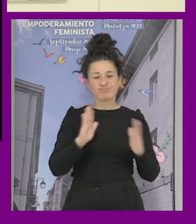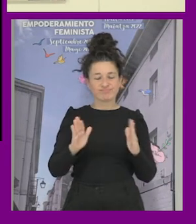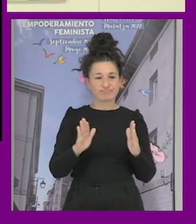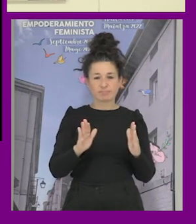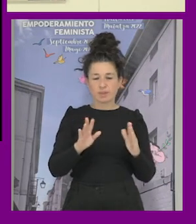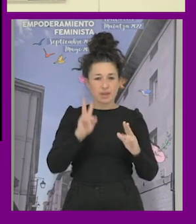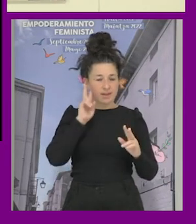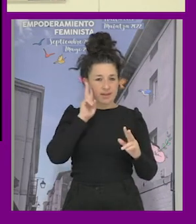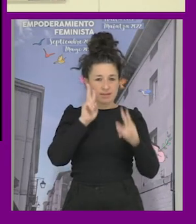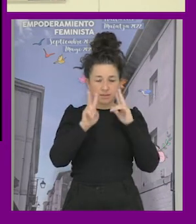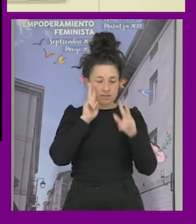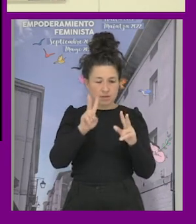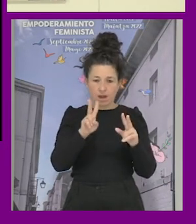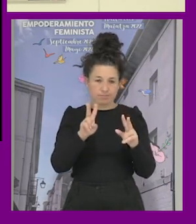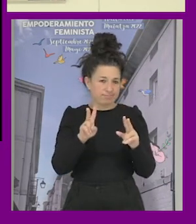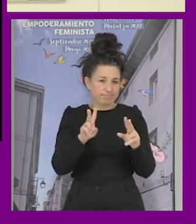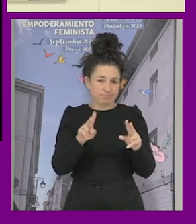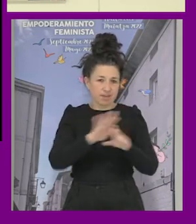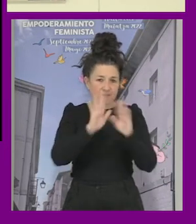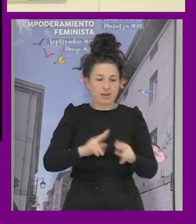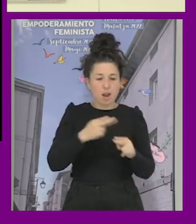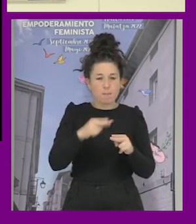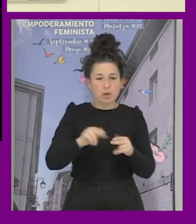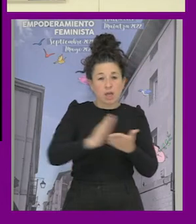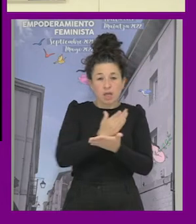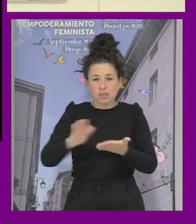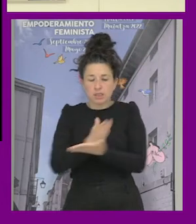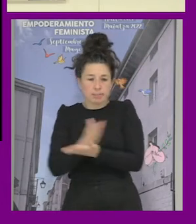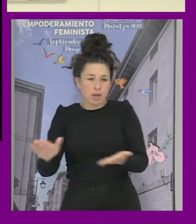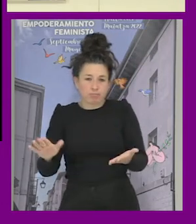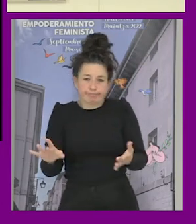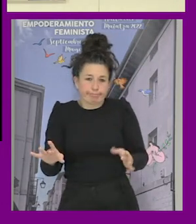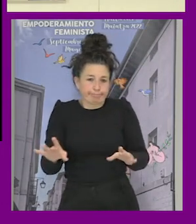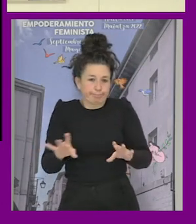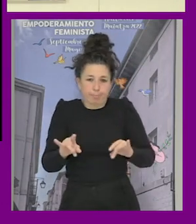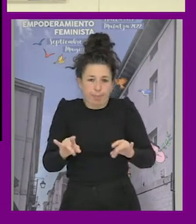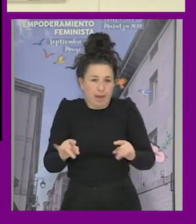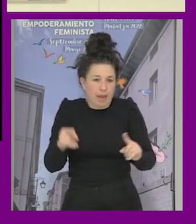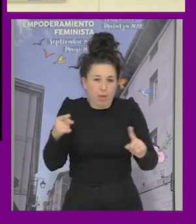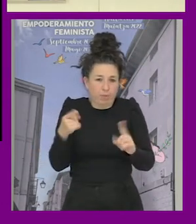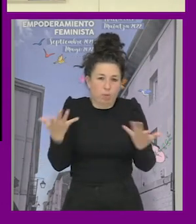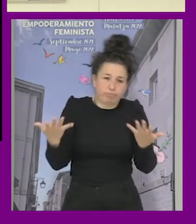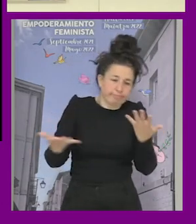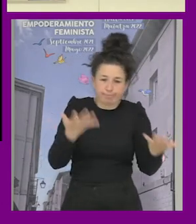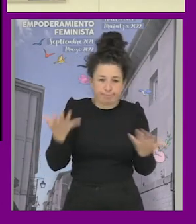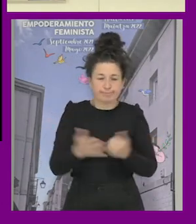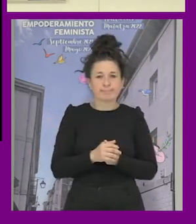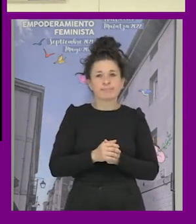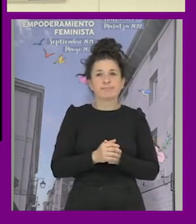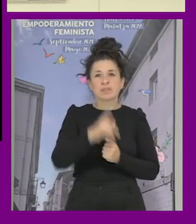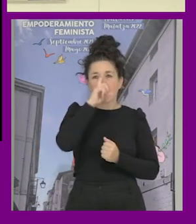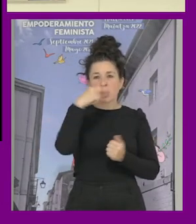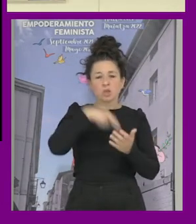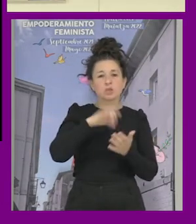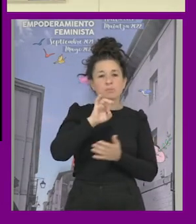sentido de estar haciendo planteando estas políticas por separado alrededor de 2015